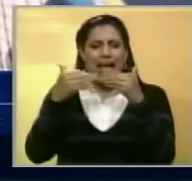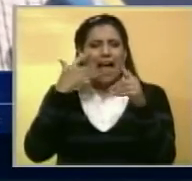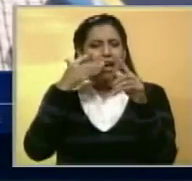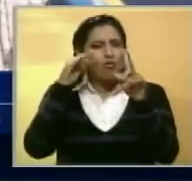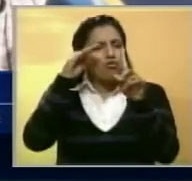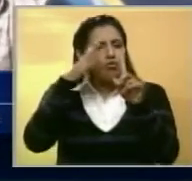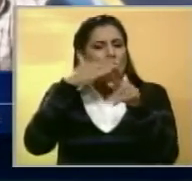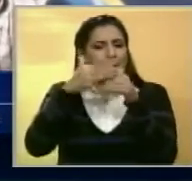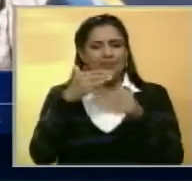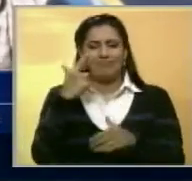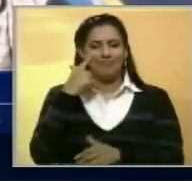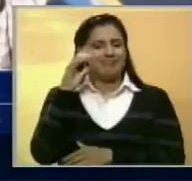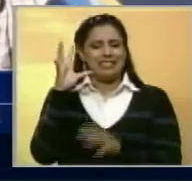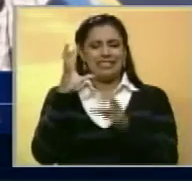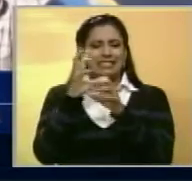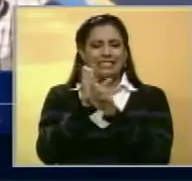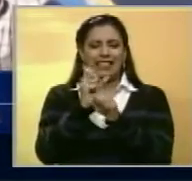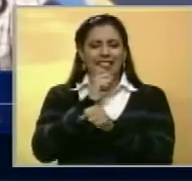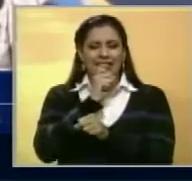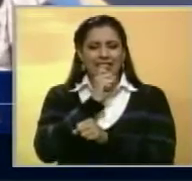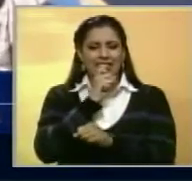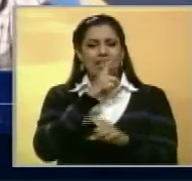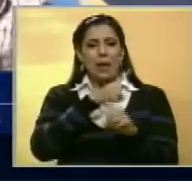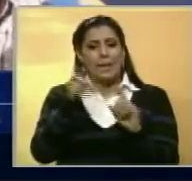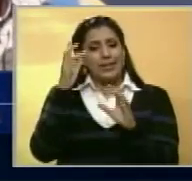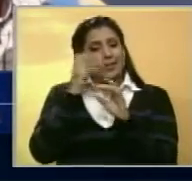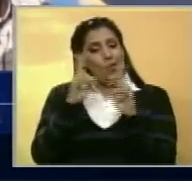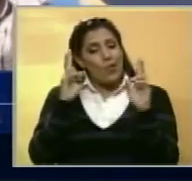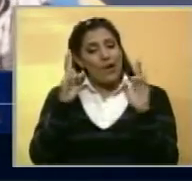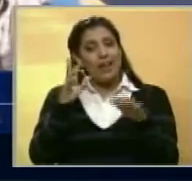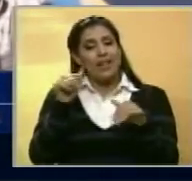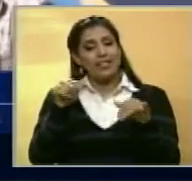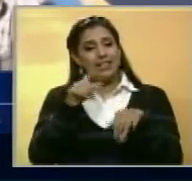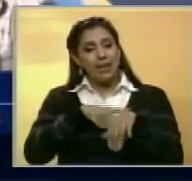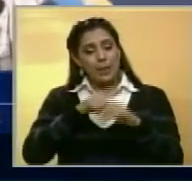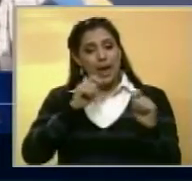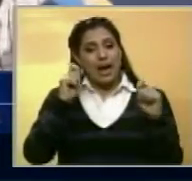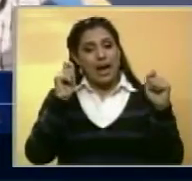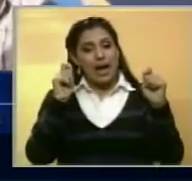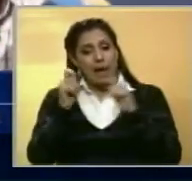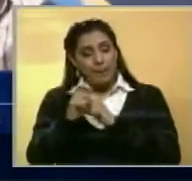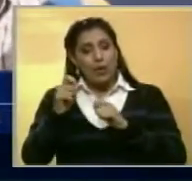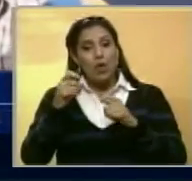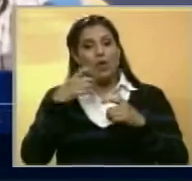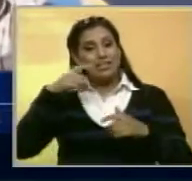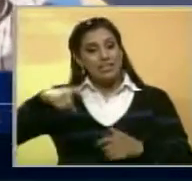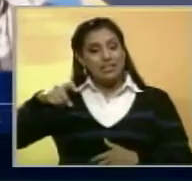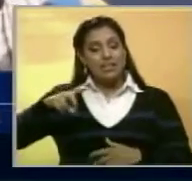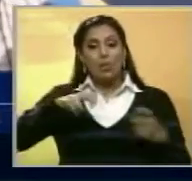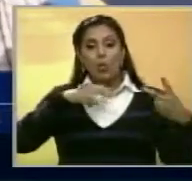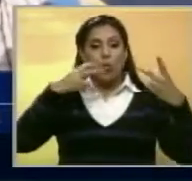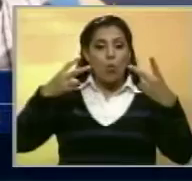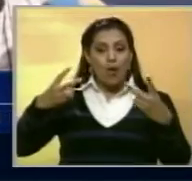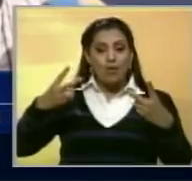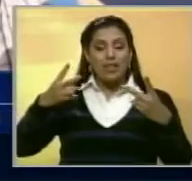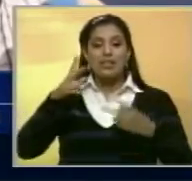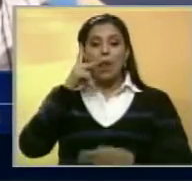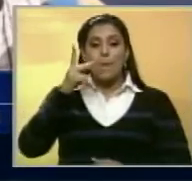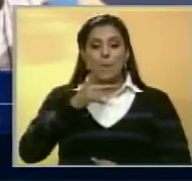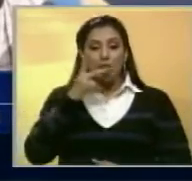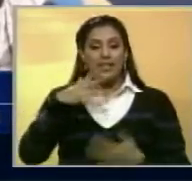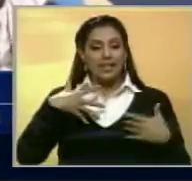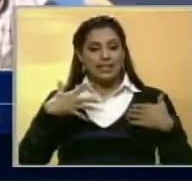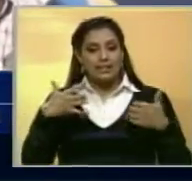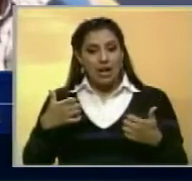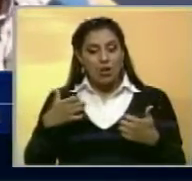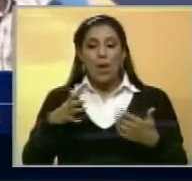en el mediano y corto plazo. Esperemos que esta situación cambie porque necesitamos nuevas políticas en